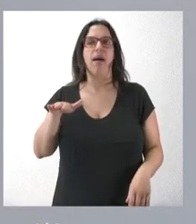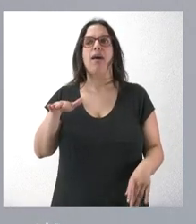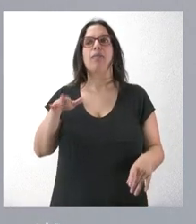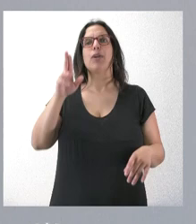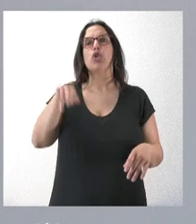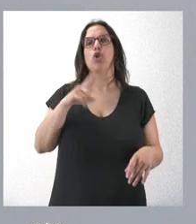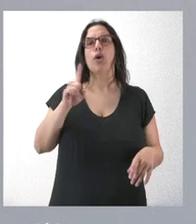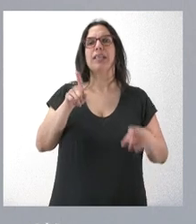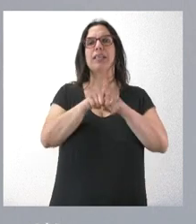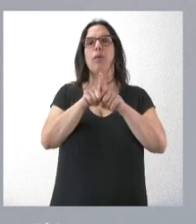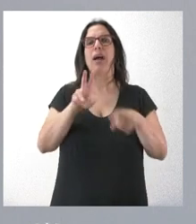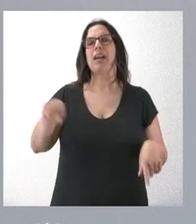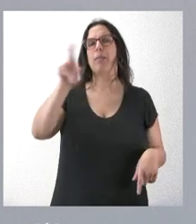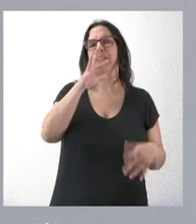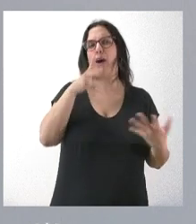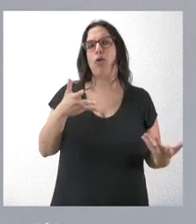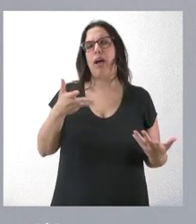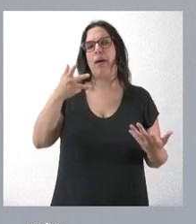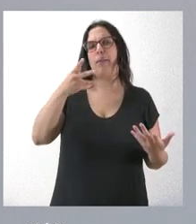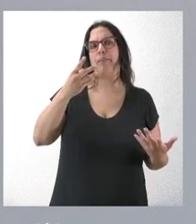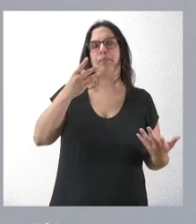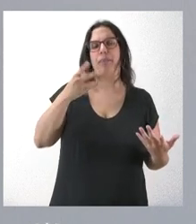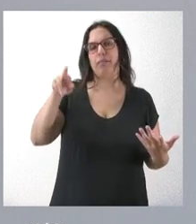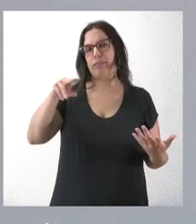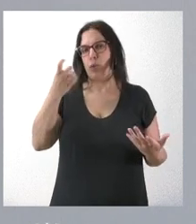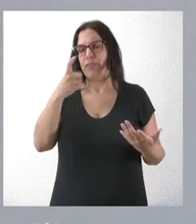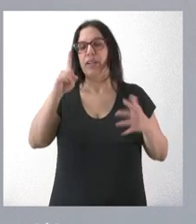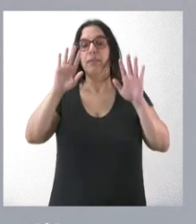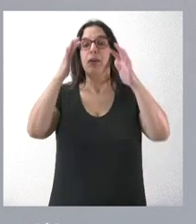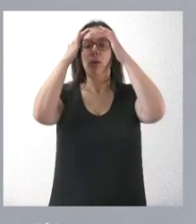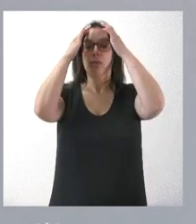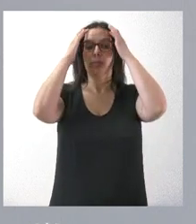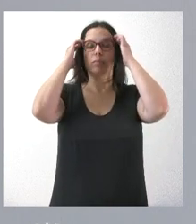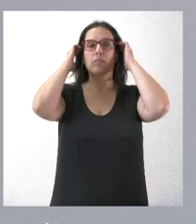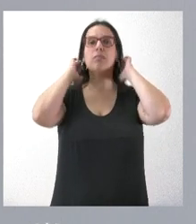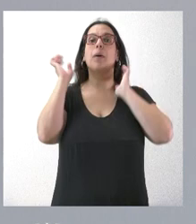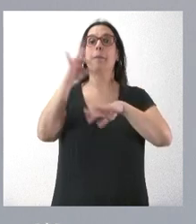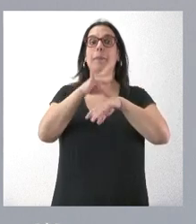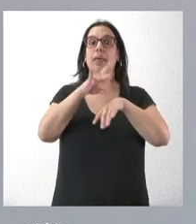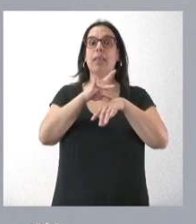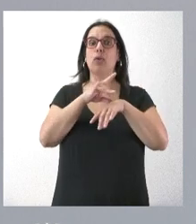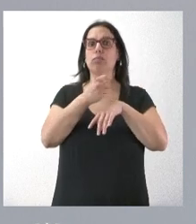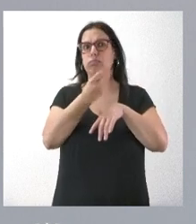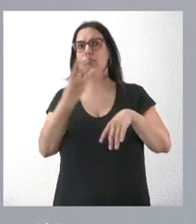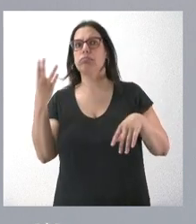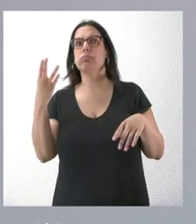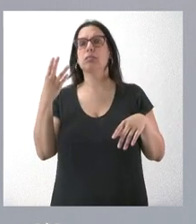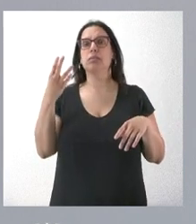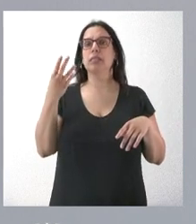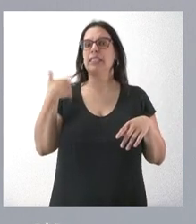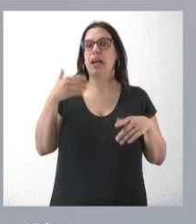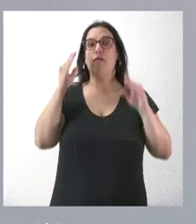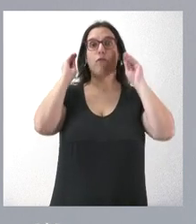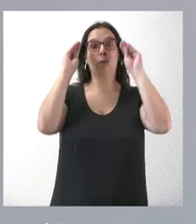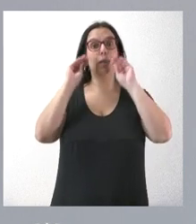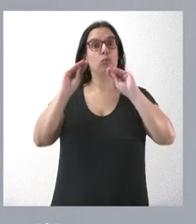de repetirlos ahora, pero hay muchos médicos que han acabado su formación, que son médicos